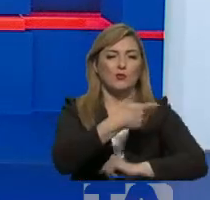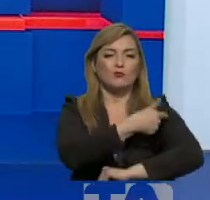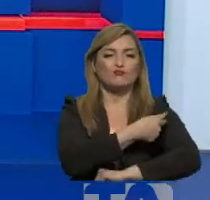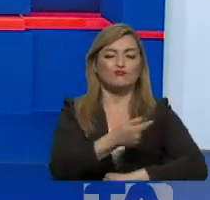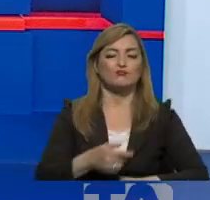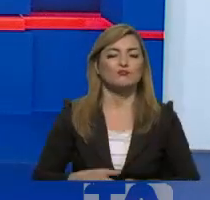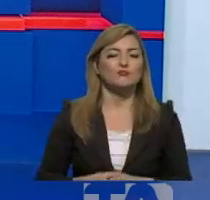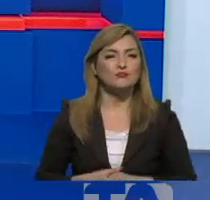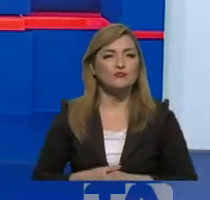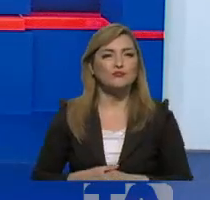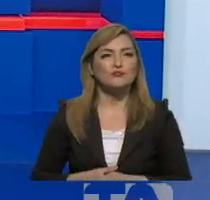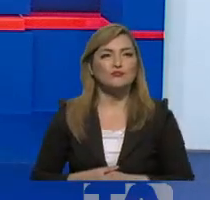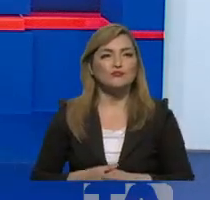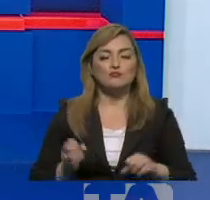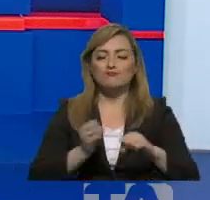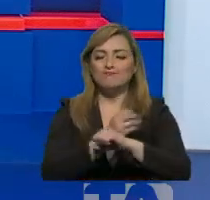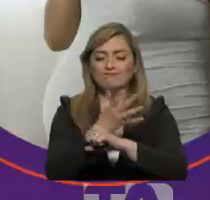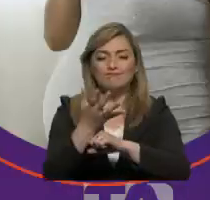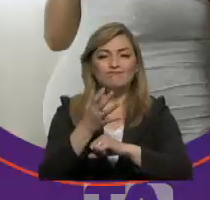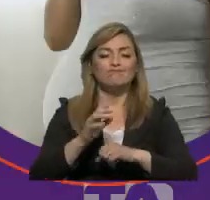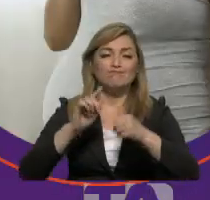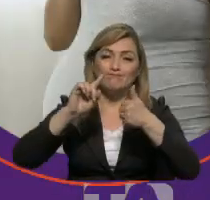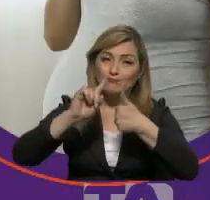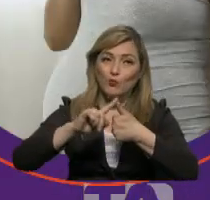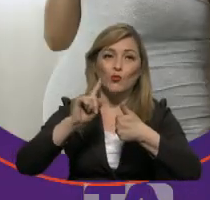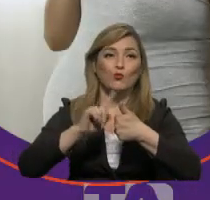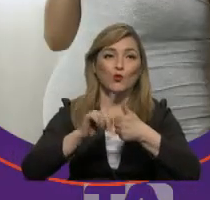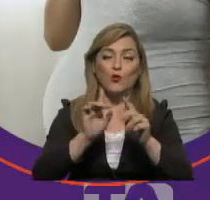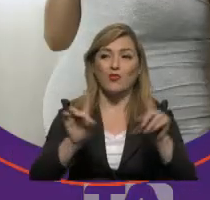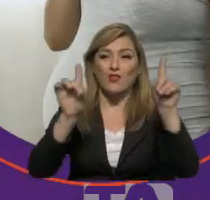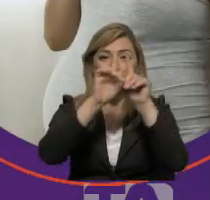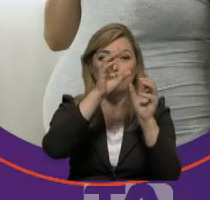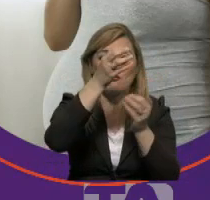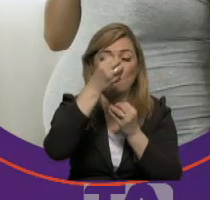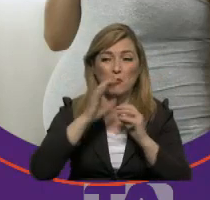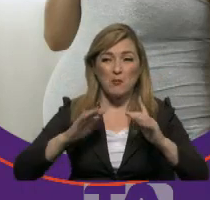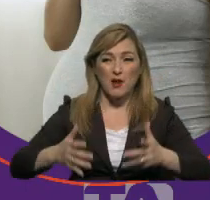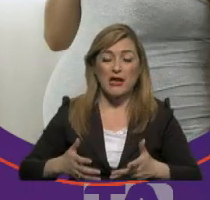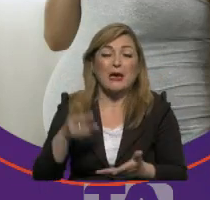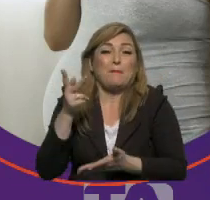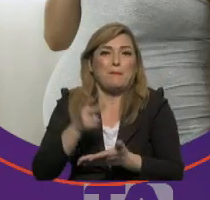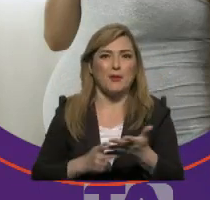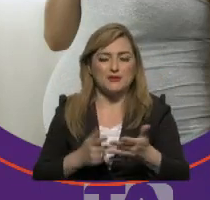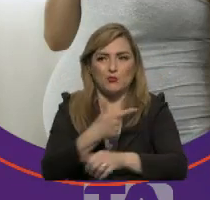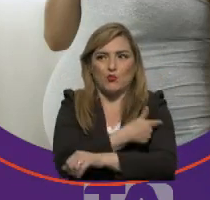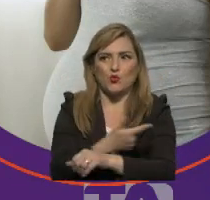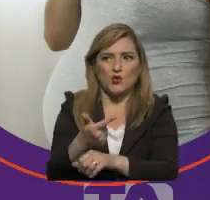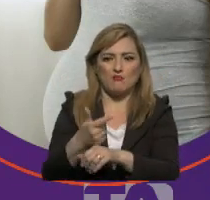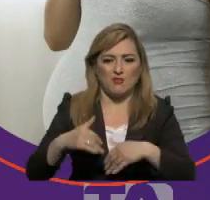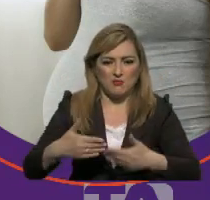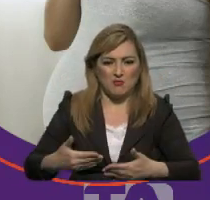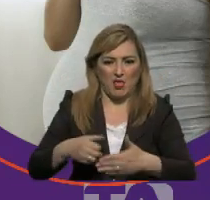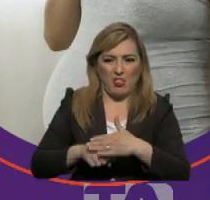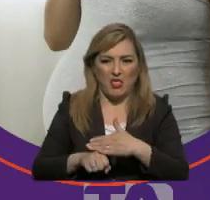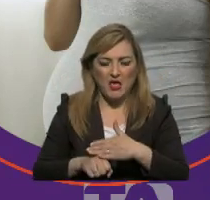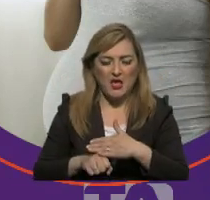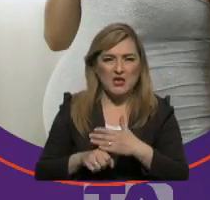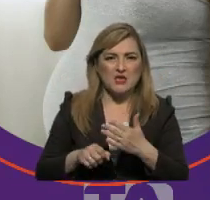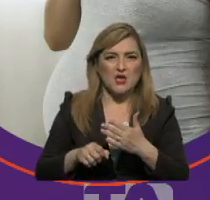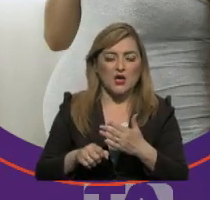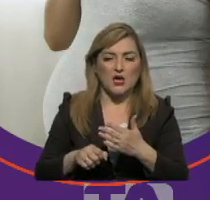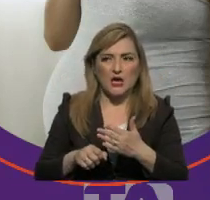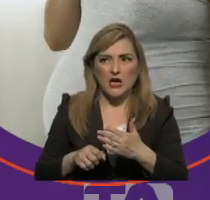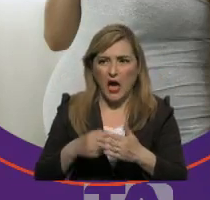vacunas. Entonces, les recomendamos lo siguiente. Lo primero, no hay datos todavía que nos permitan decirles a ustedes, vacúnese a ojo cerrado.